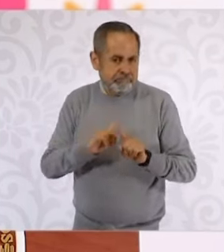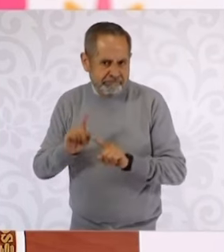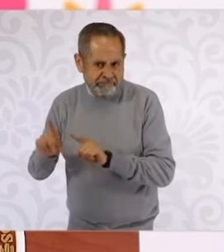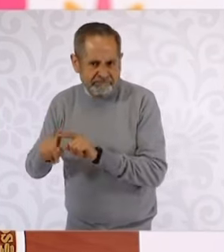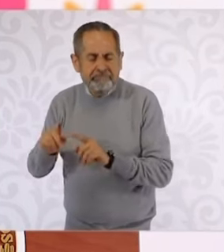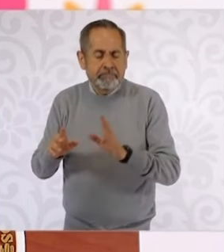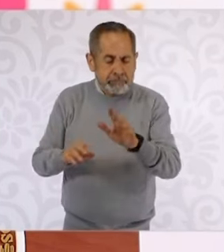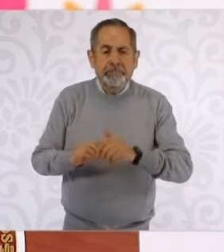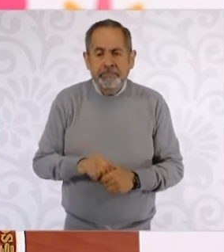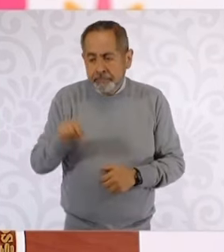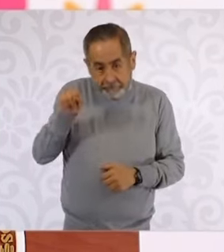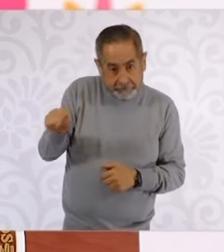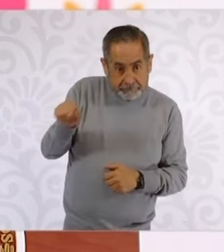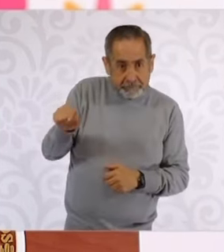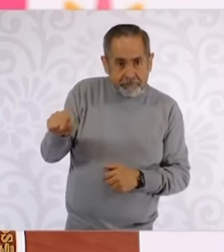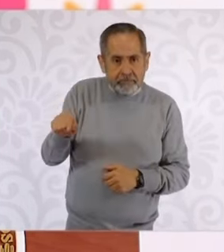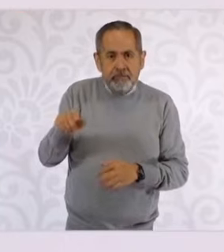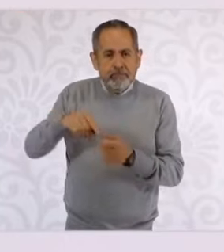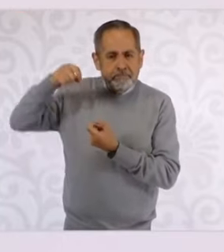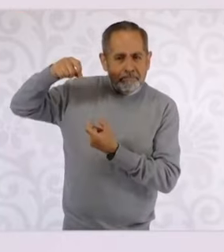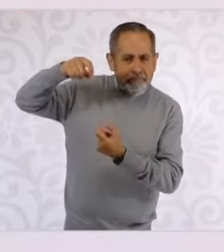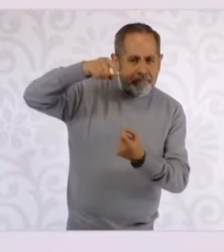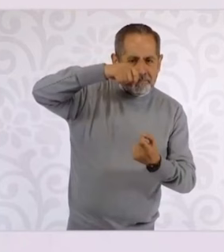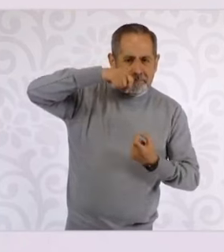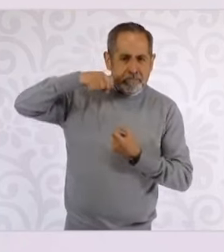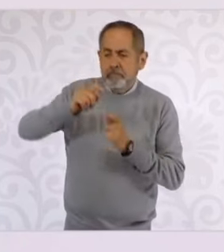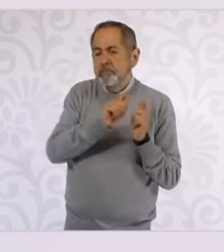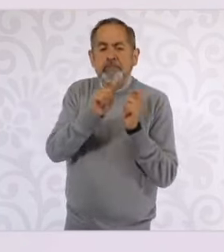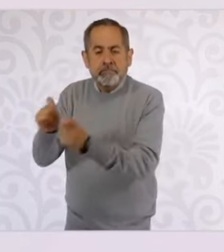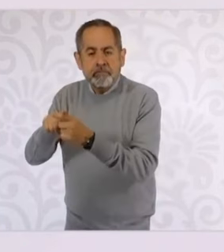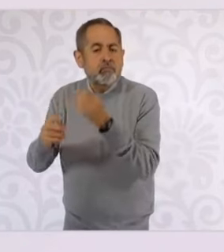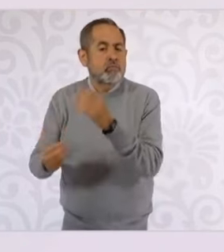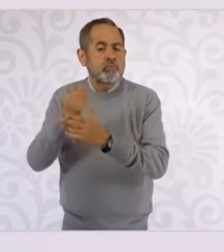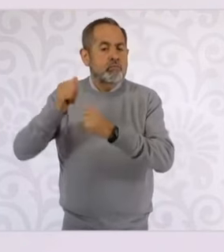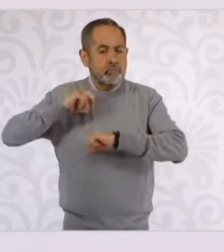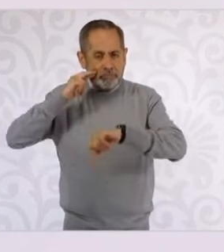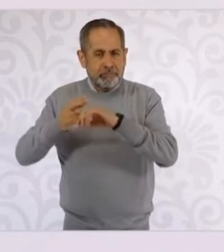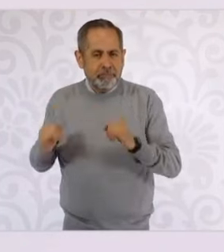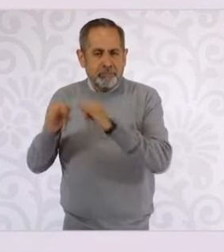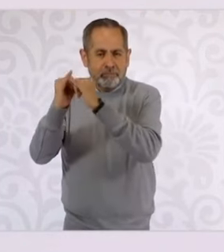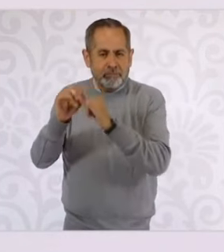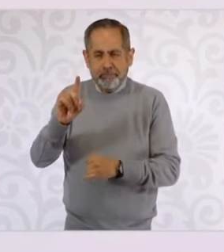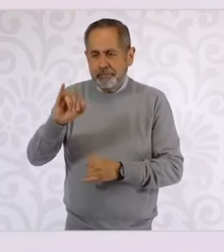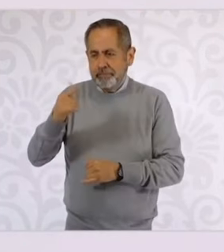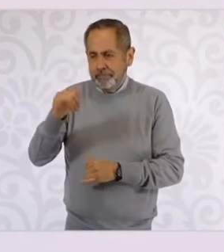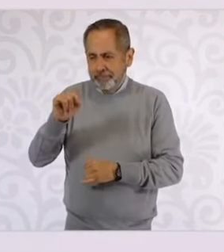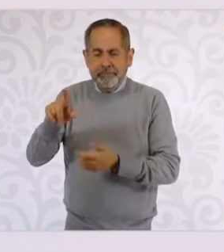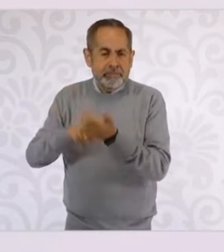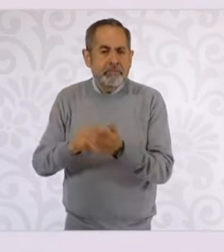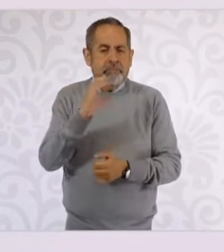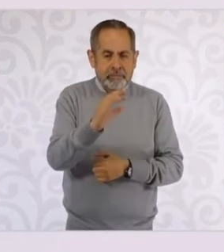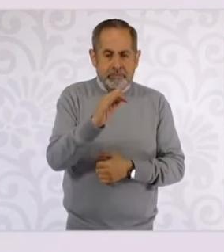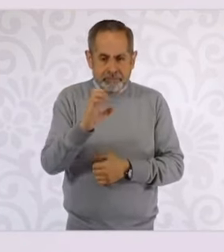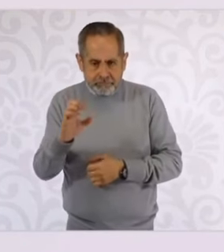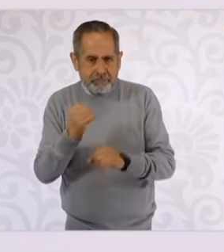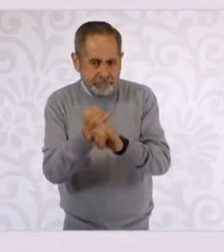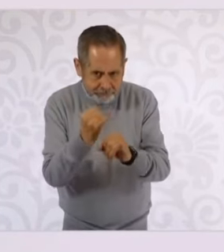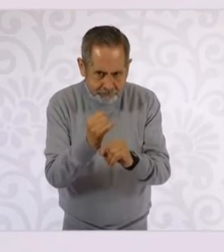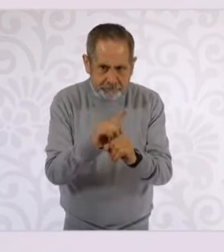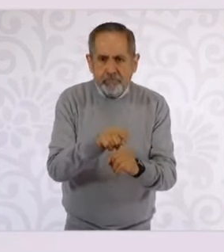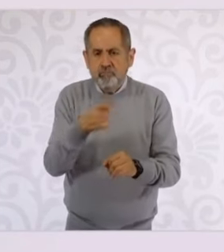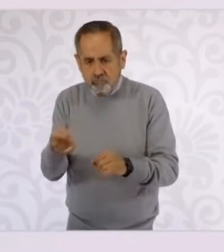Esta área de... bueno, el área de telecomunicaciones va a quedar en la agencia digital, aparte de lo que desarrolla CFE Internet